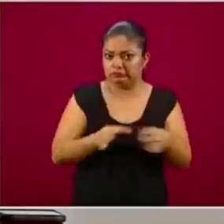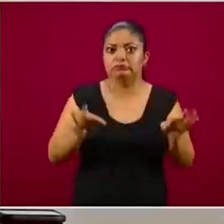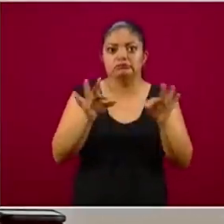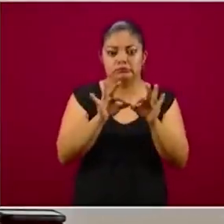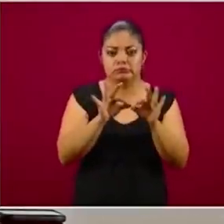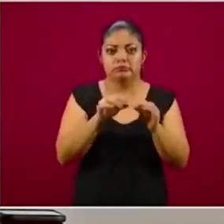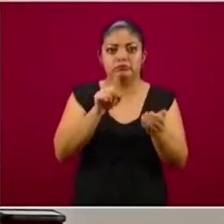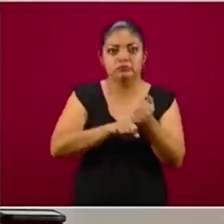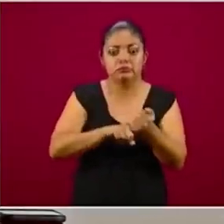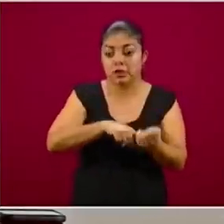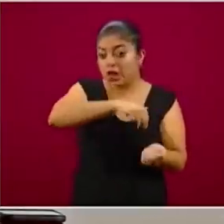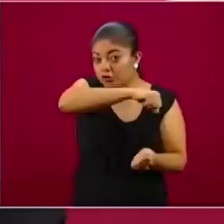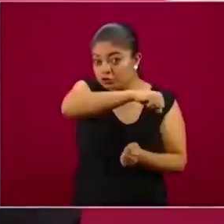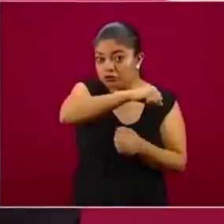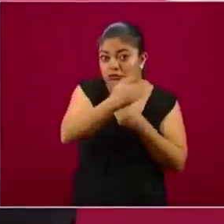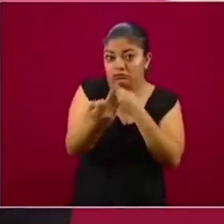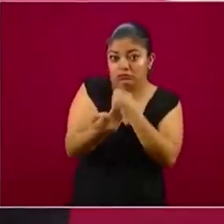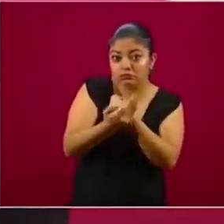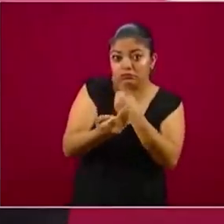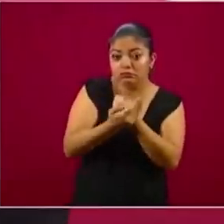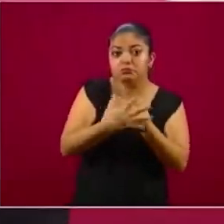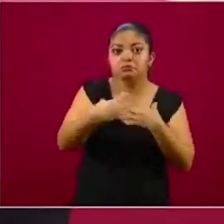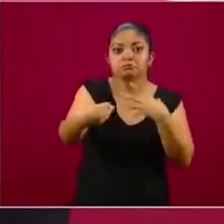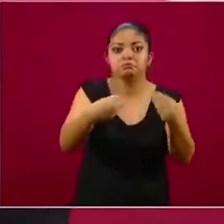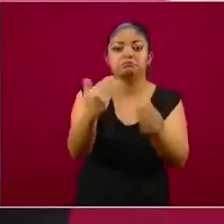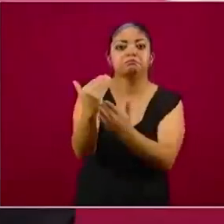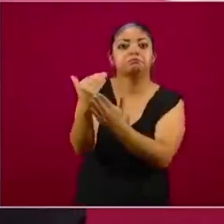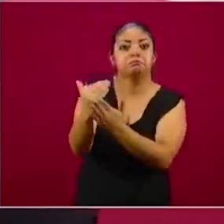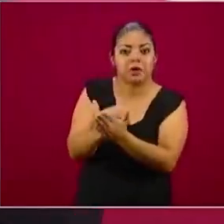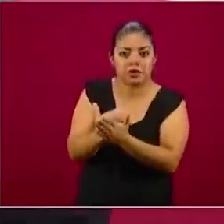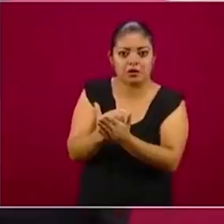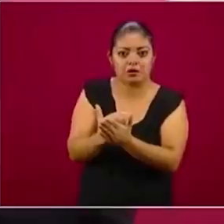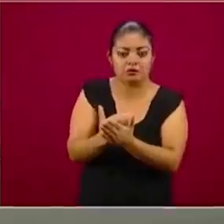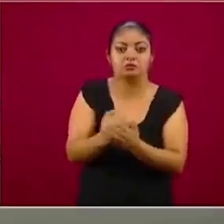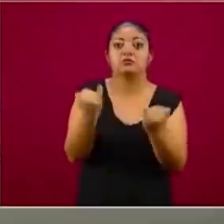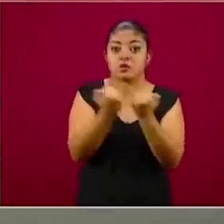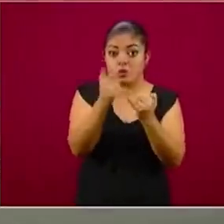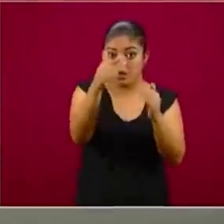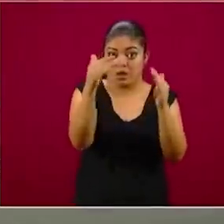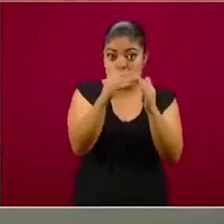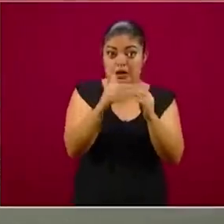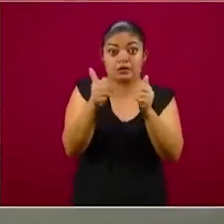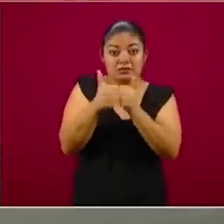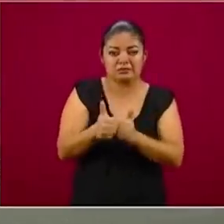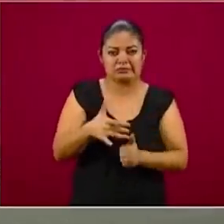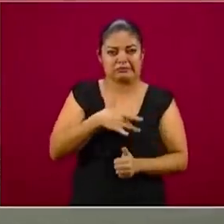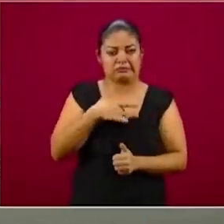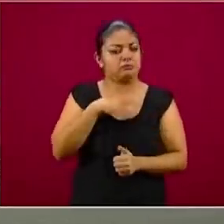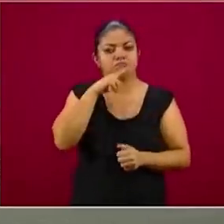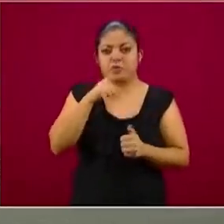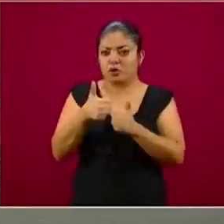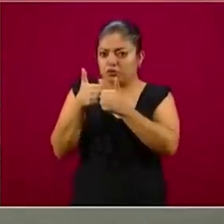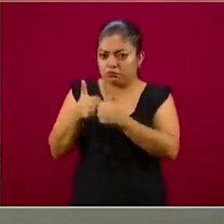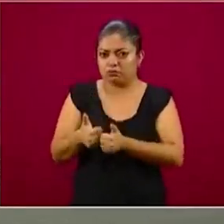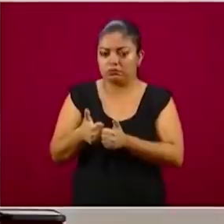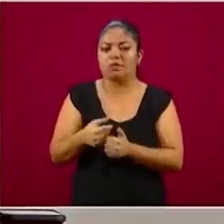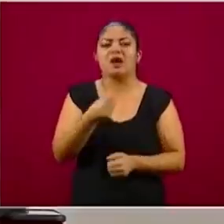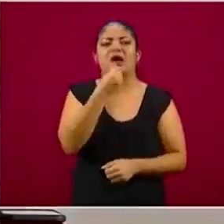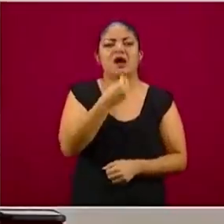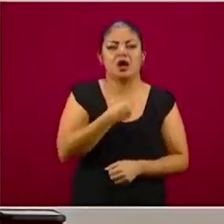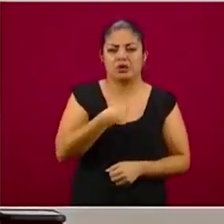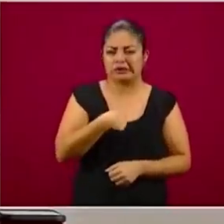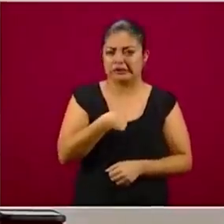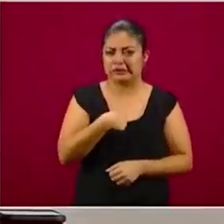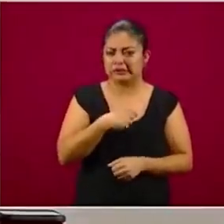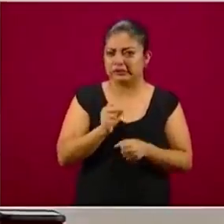de que esto disminuye la eficiencia de los contagios. El permanecer en casa si tenemos síntomas, aunque no tengamos ninguna